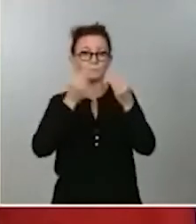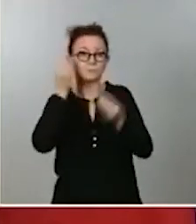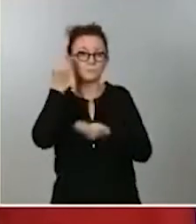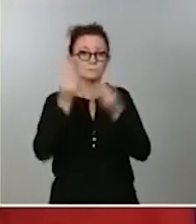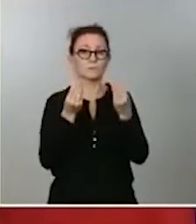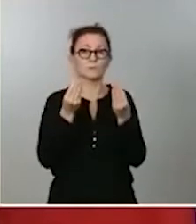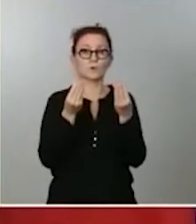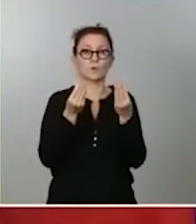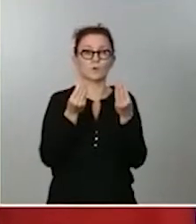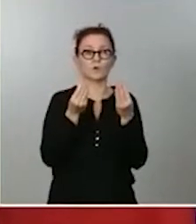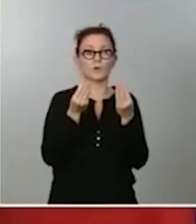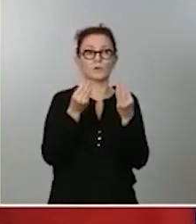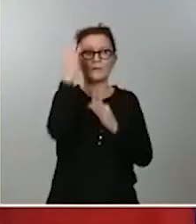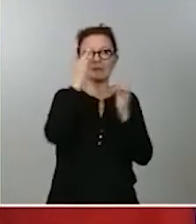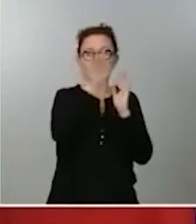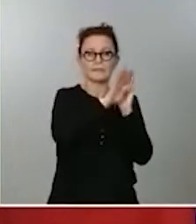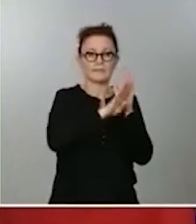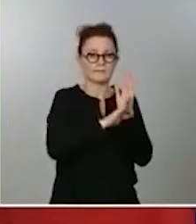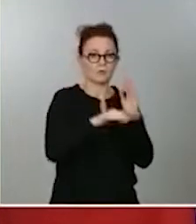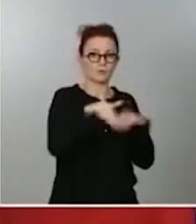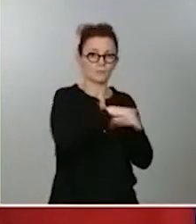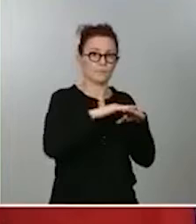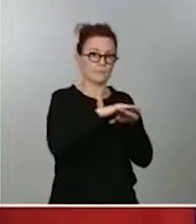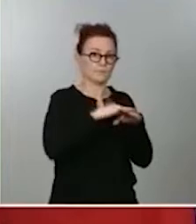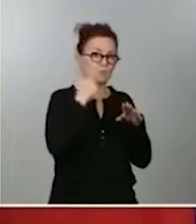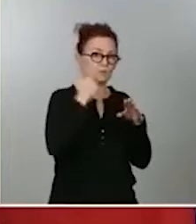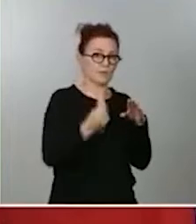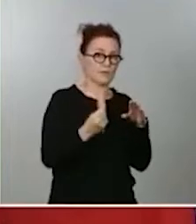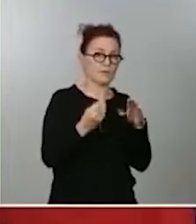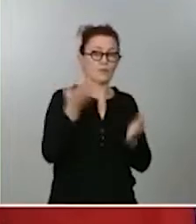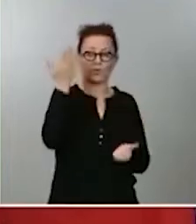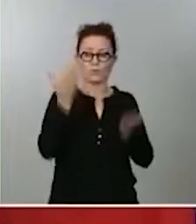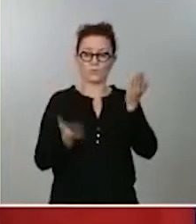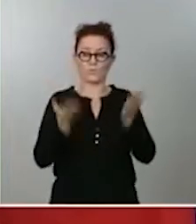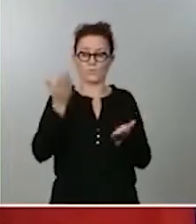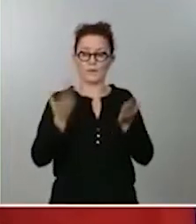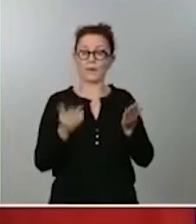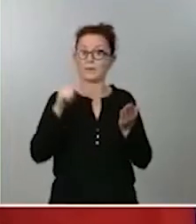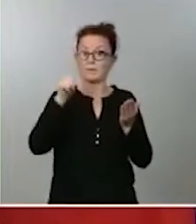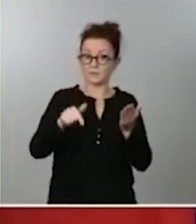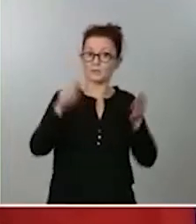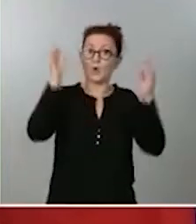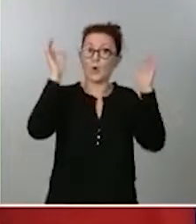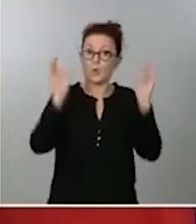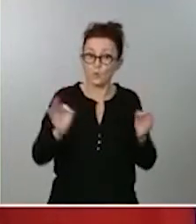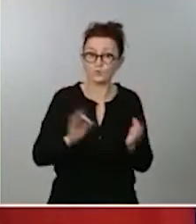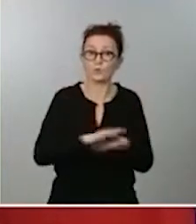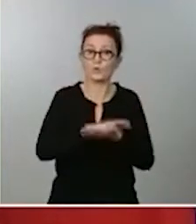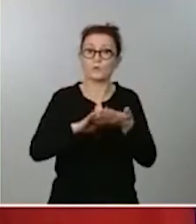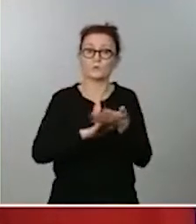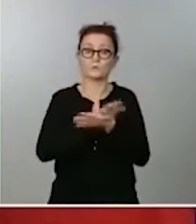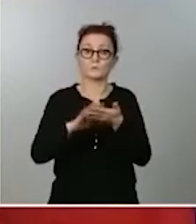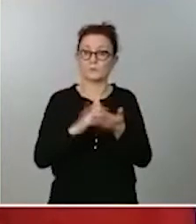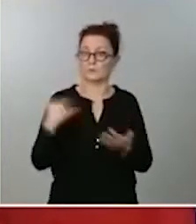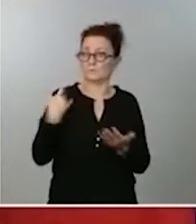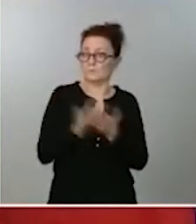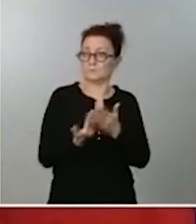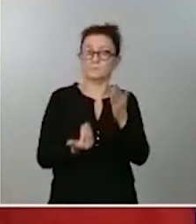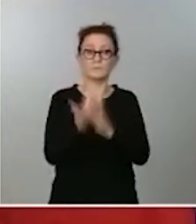criterios que maneja el Ministerio de Sanidad. Y esto es justamente lo que se está produciendo en estos días. Después de la solicitud